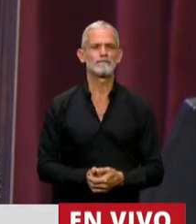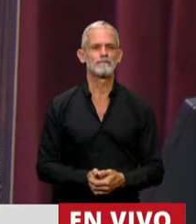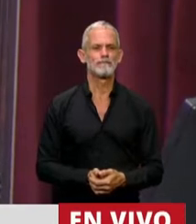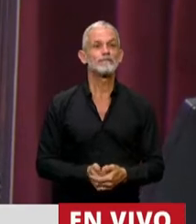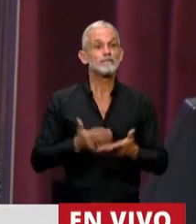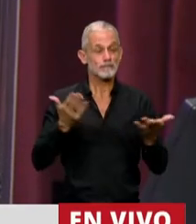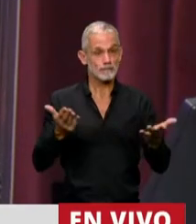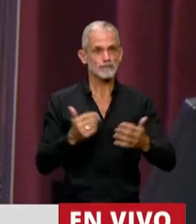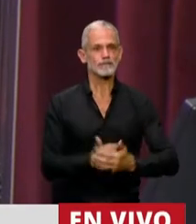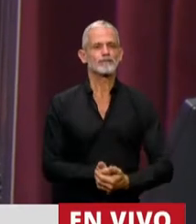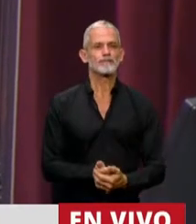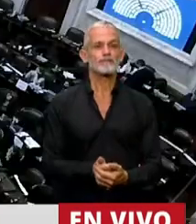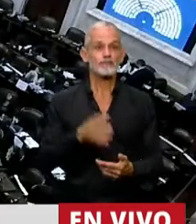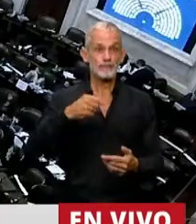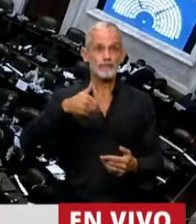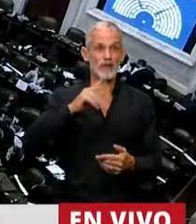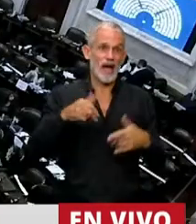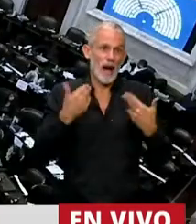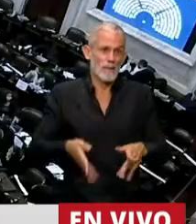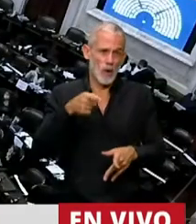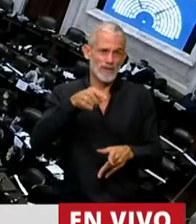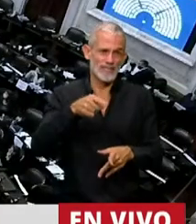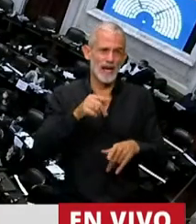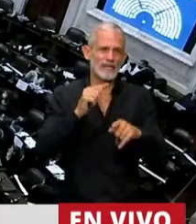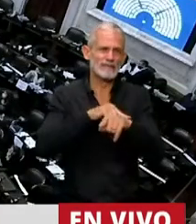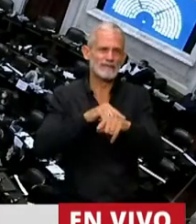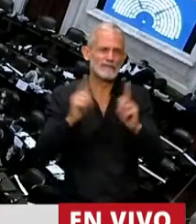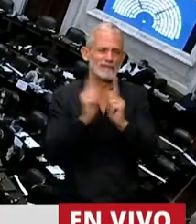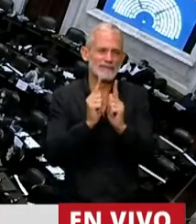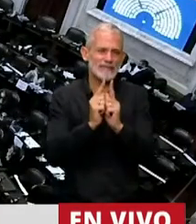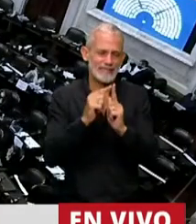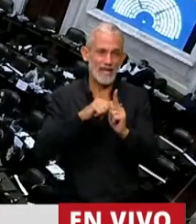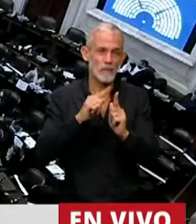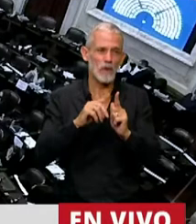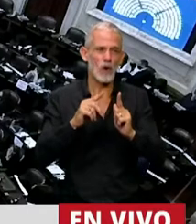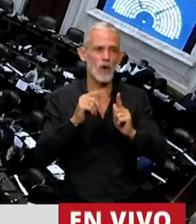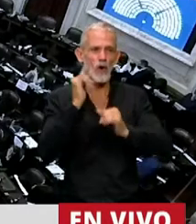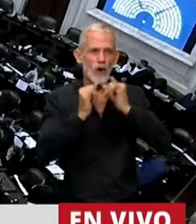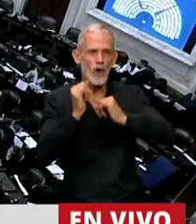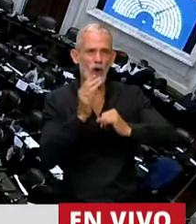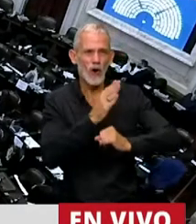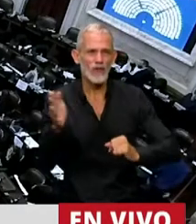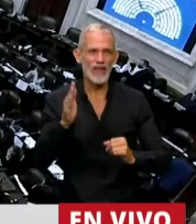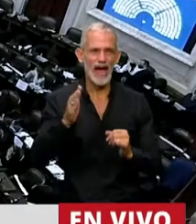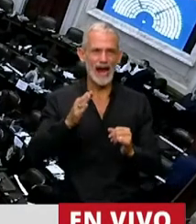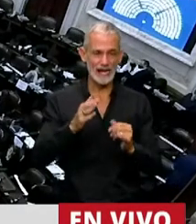Bueno, voy a aprovechar estos pocos minutos que quiero invertir para